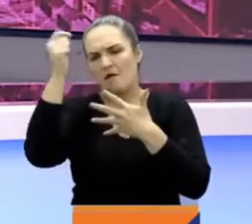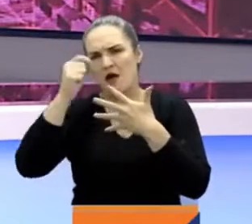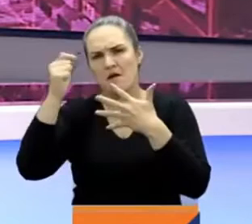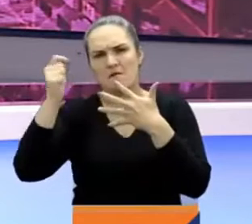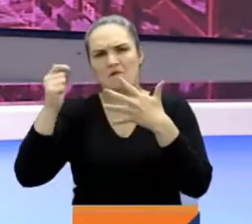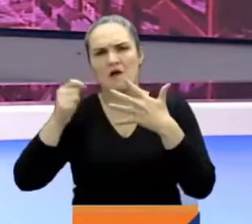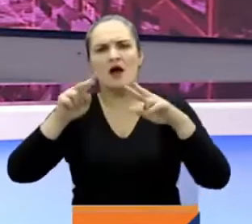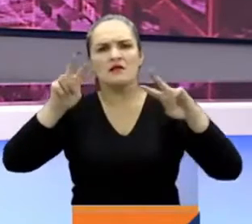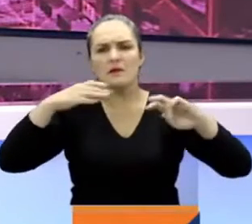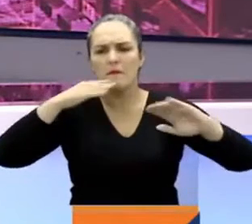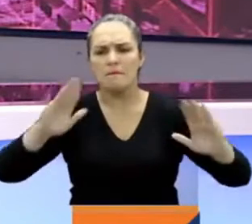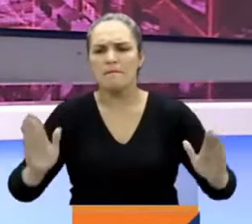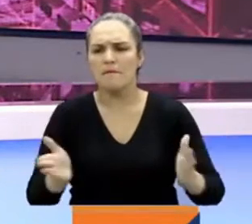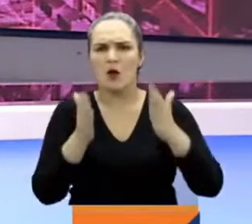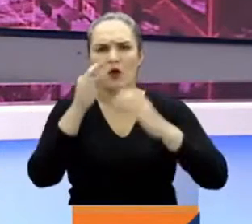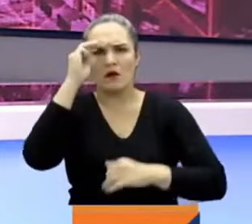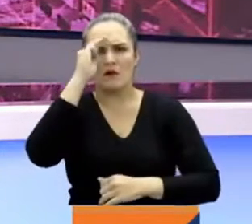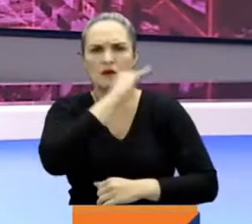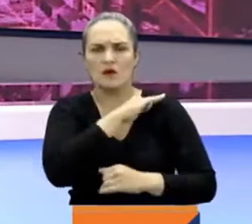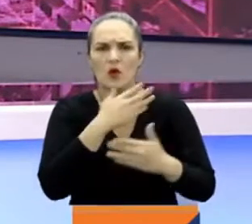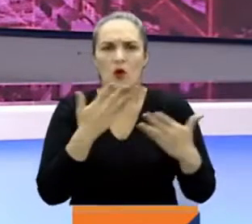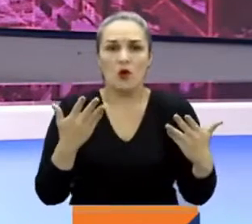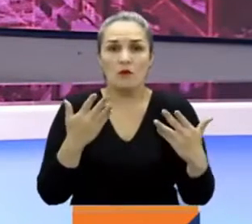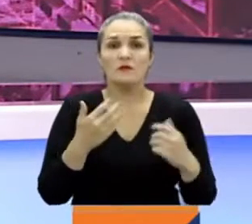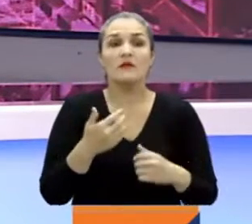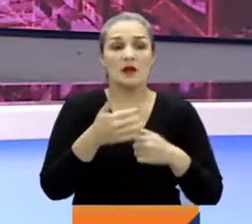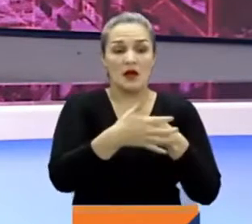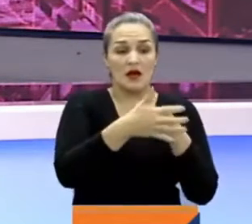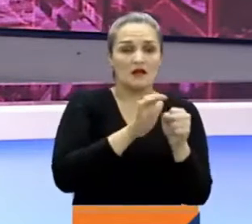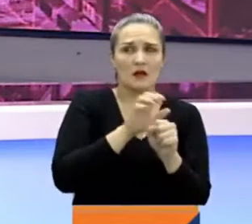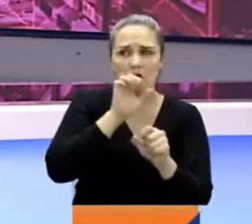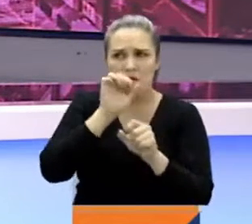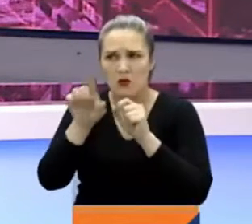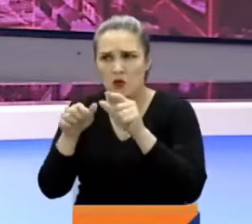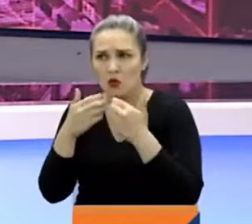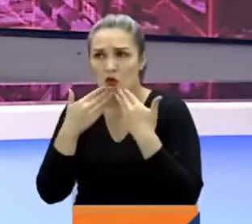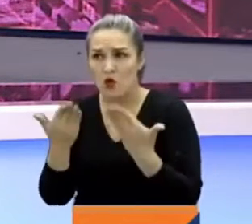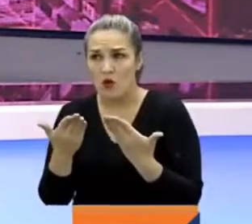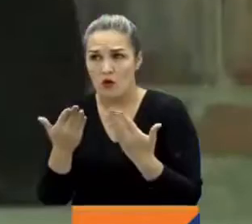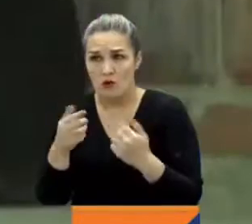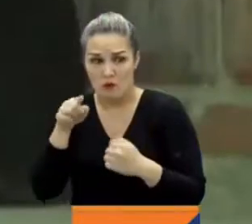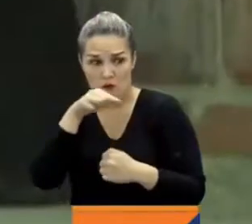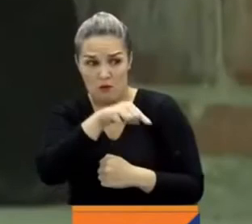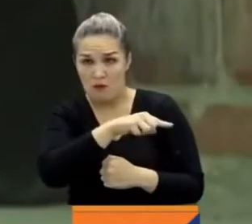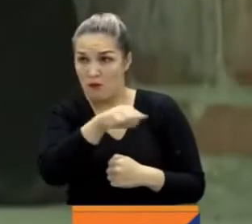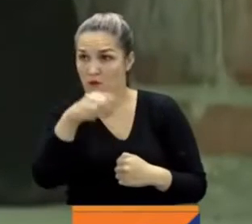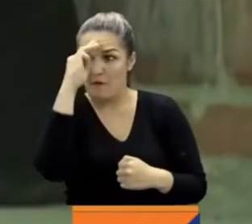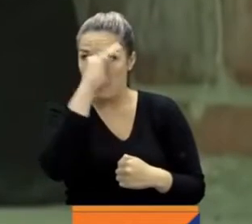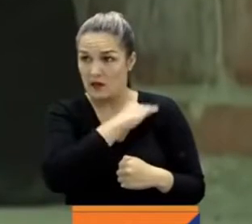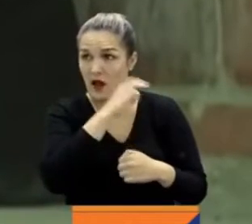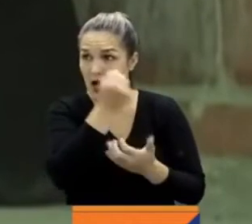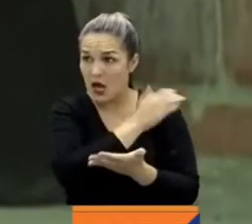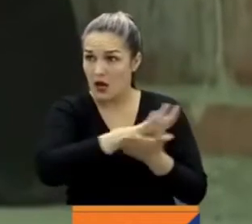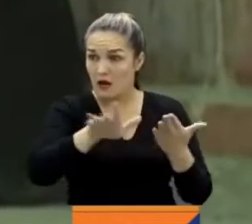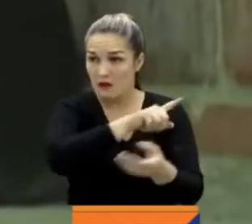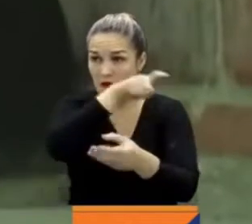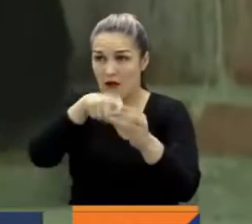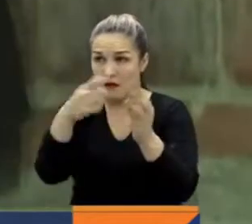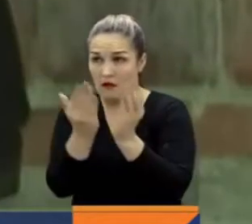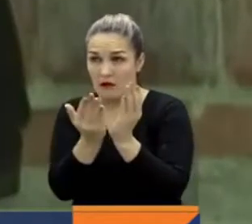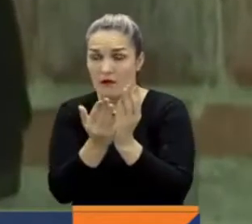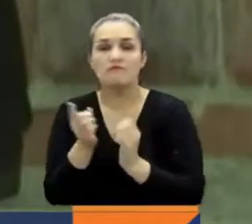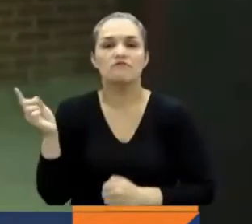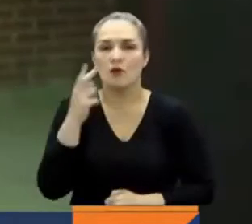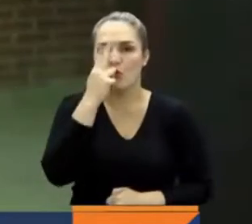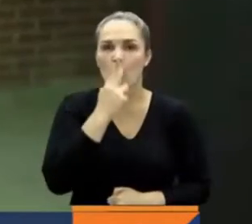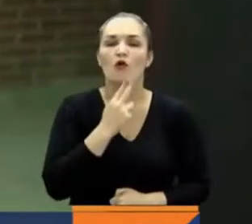RTBC consultó la viabilidad de dar educación superior y carrera militar gratuitas. Uno de los primeros compromisos del mandatario